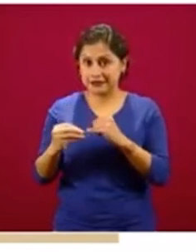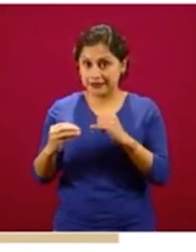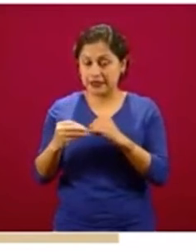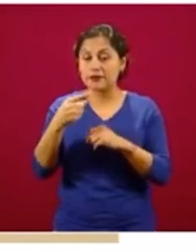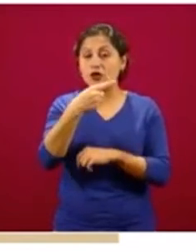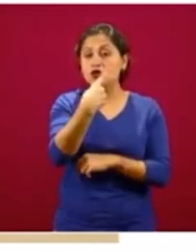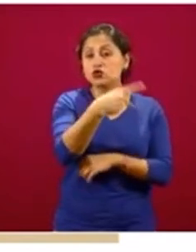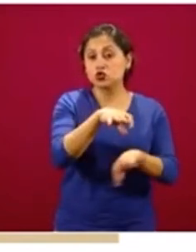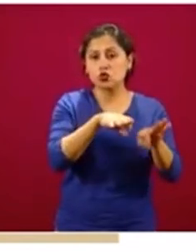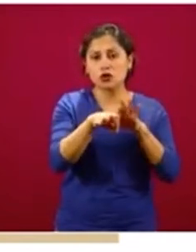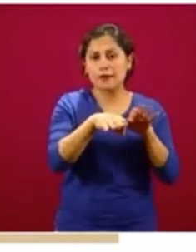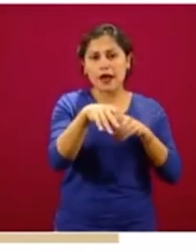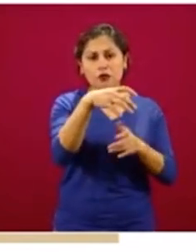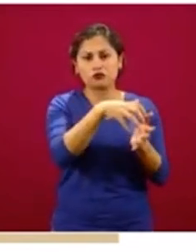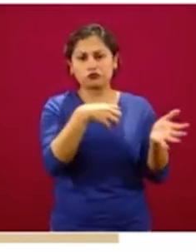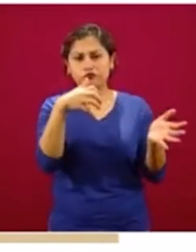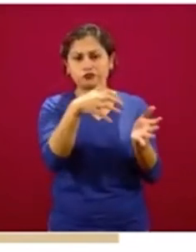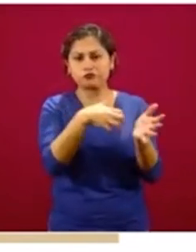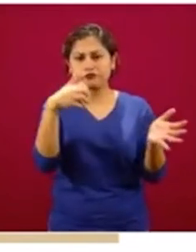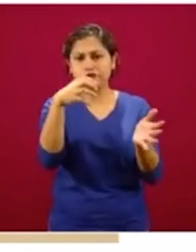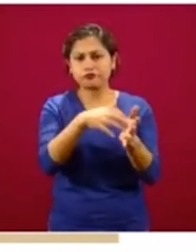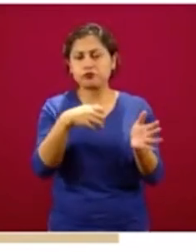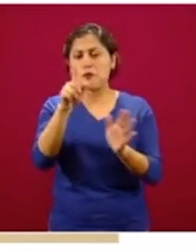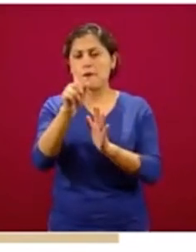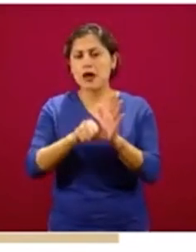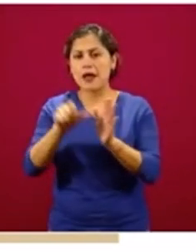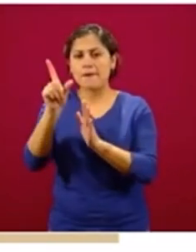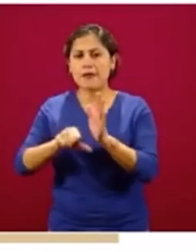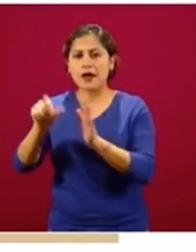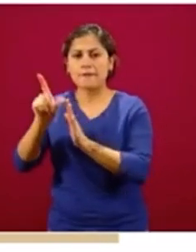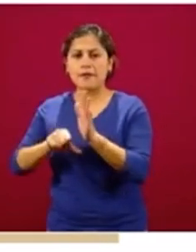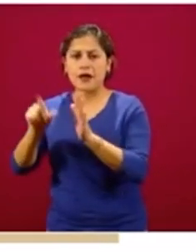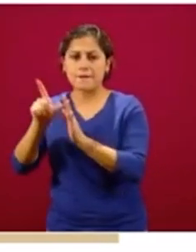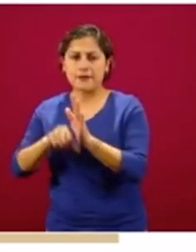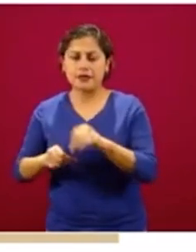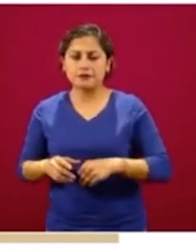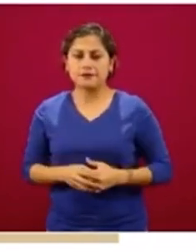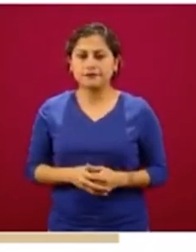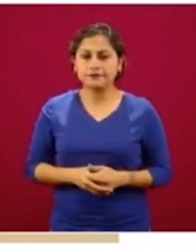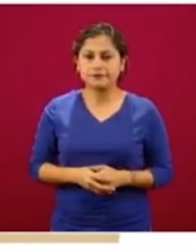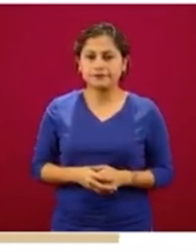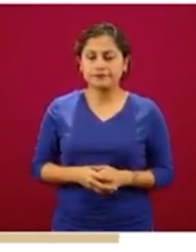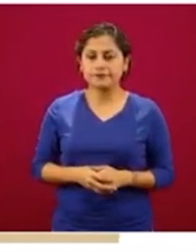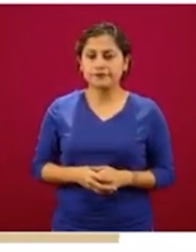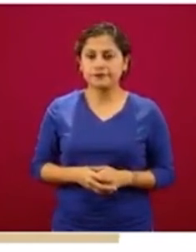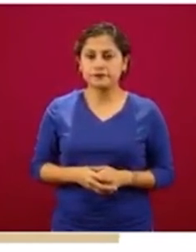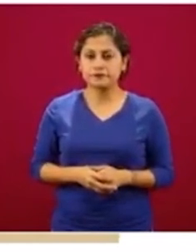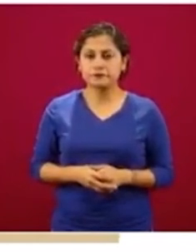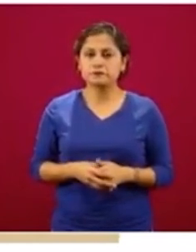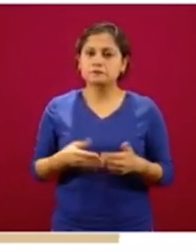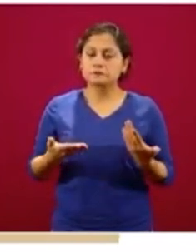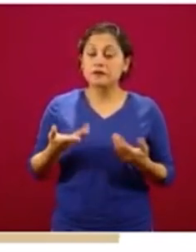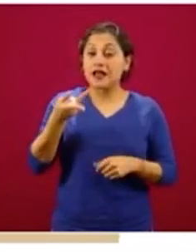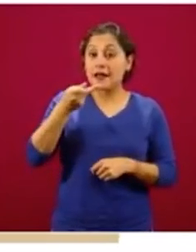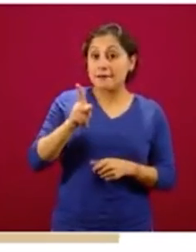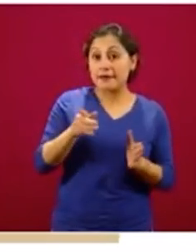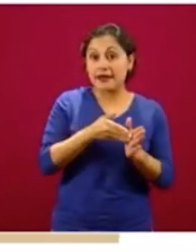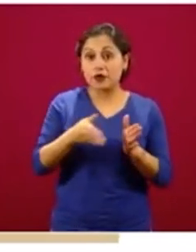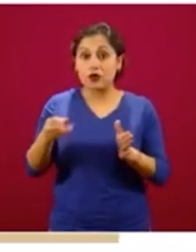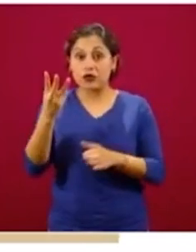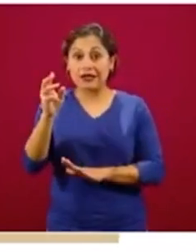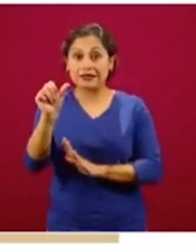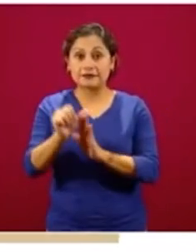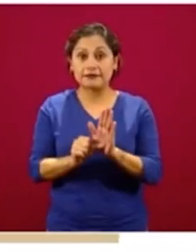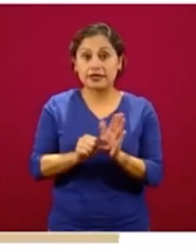va a estar haciendo el descuento a través de la nómina. Y hay un periodo de tres meses de gracia,